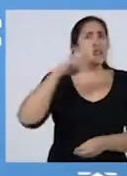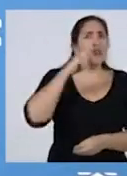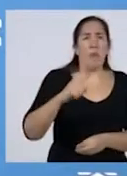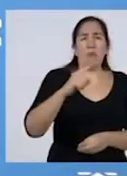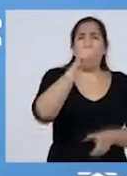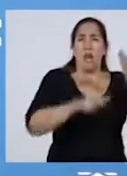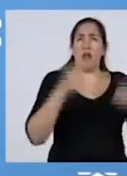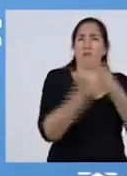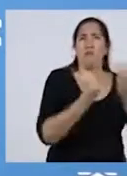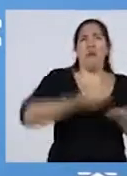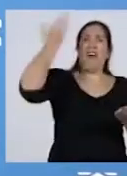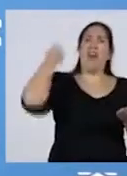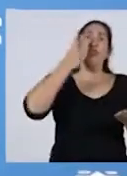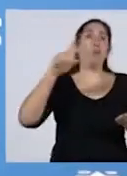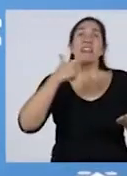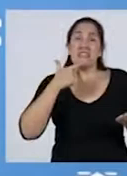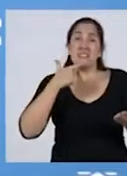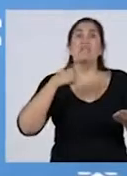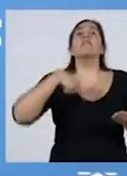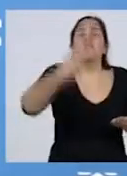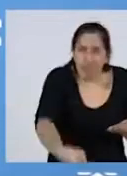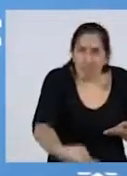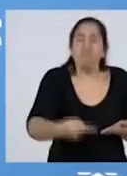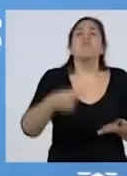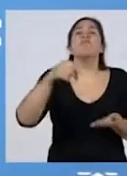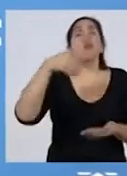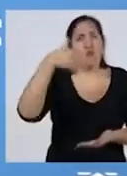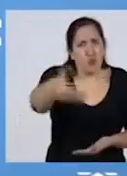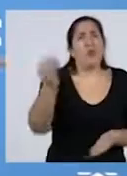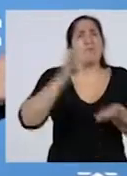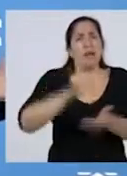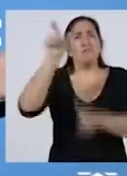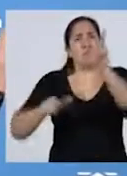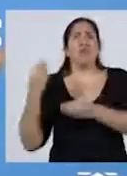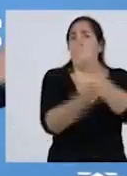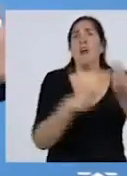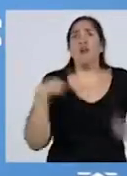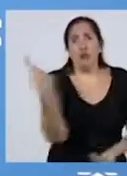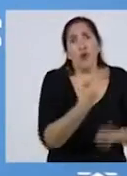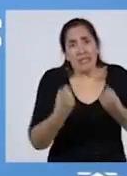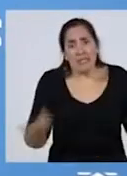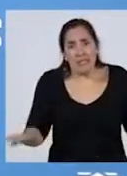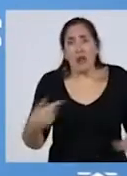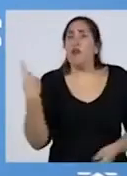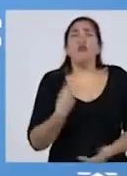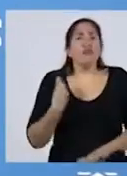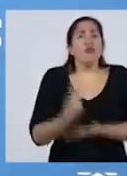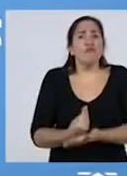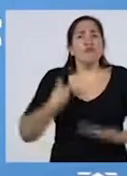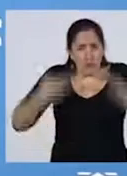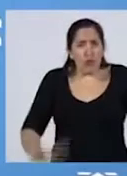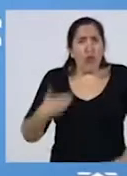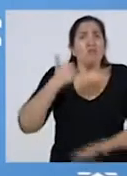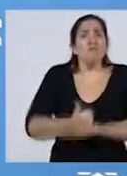2017, volveremos a generar trabajo en el futuro como necesitamos todos, porque estamos acá y yo estoy acá